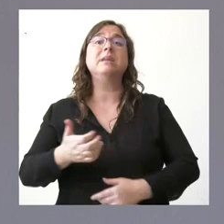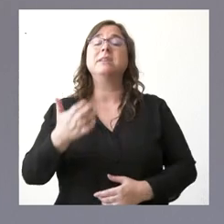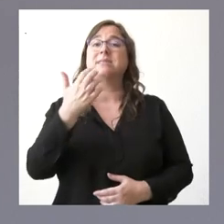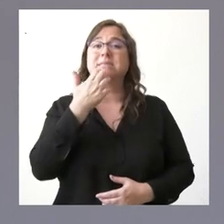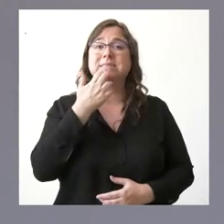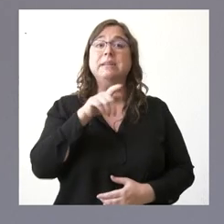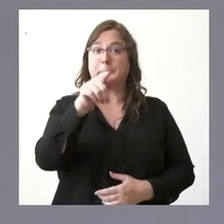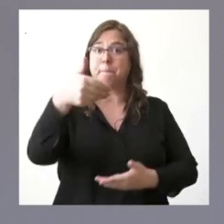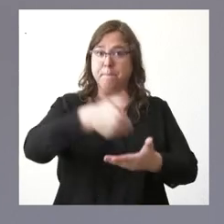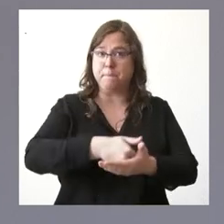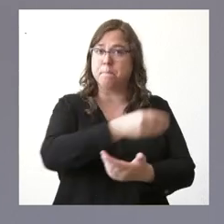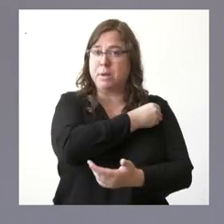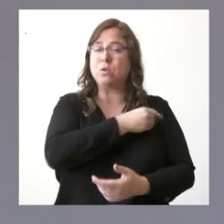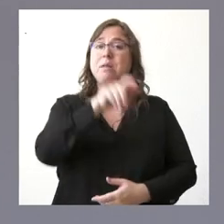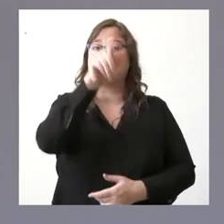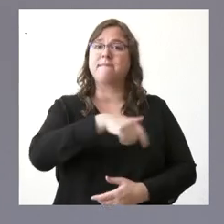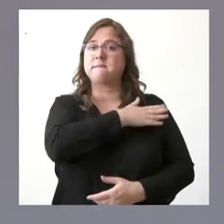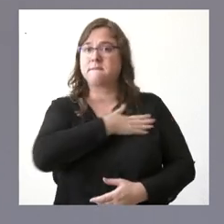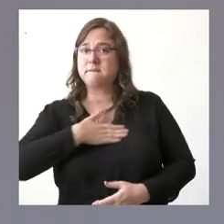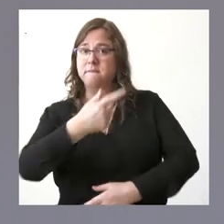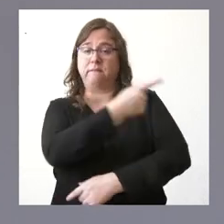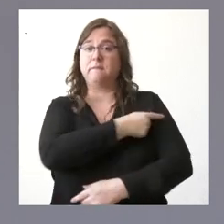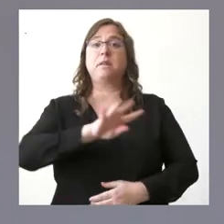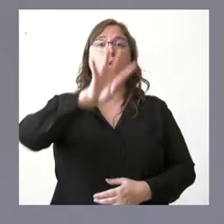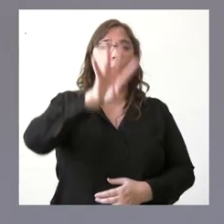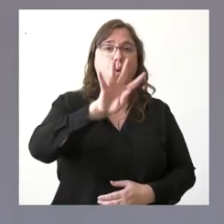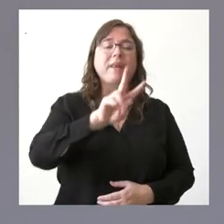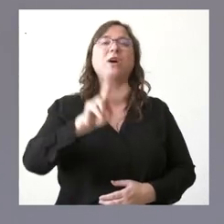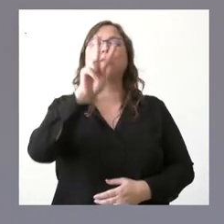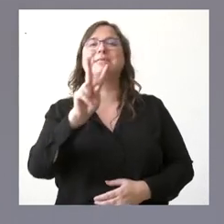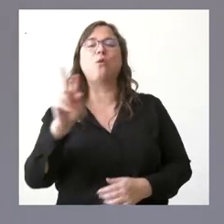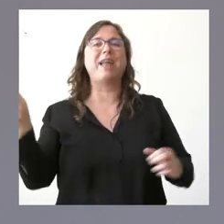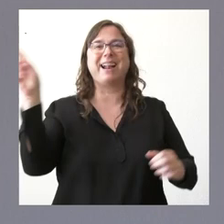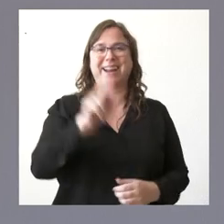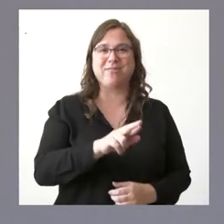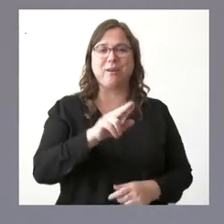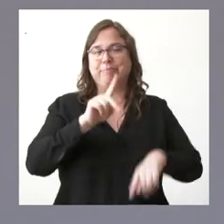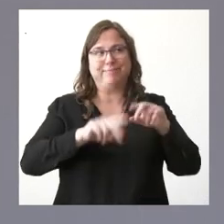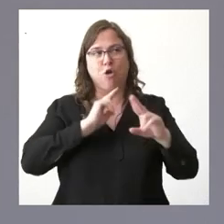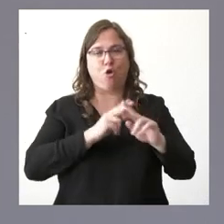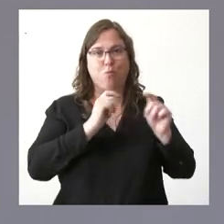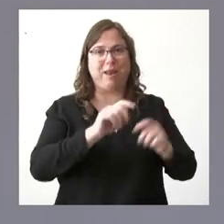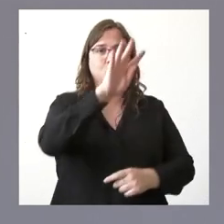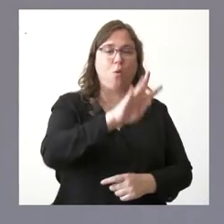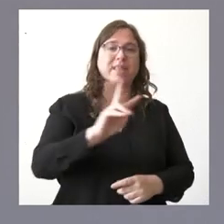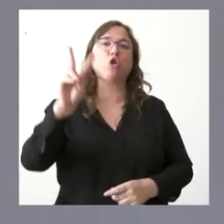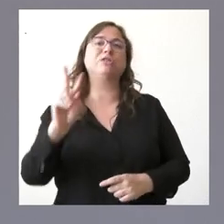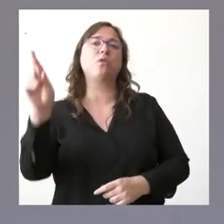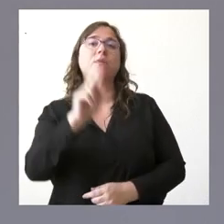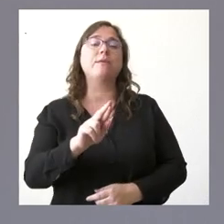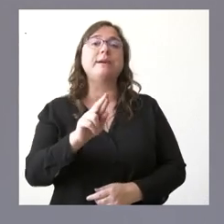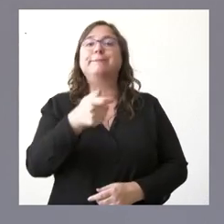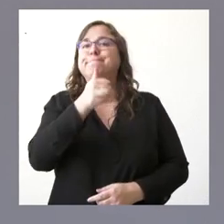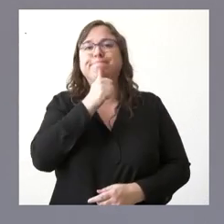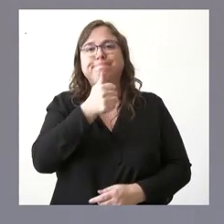deseen vacunarse de esa cuarta dosis o la segunda de refuerzo según se venga a denominar no está disponible porque no está